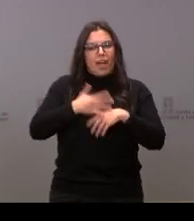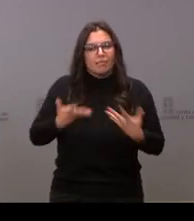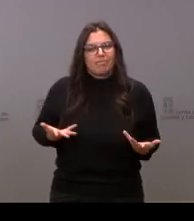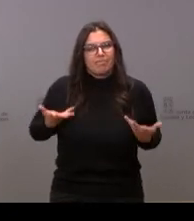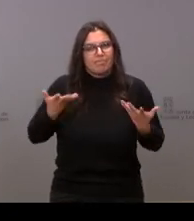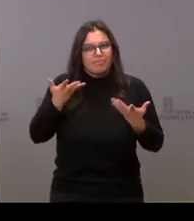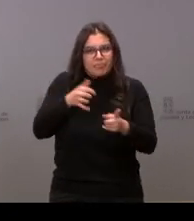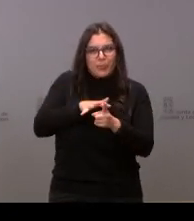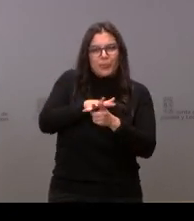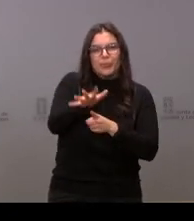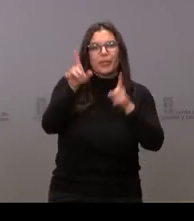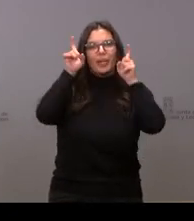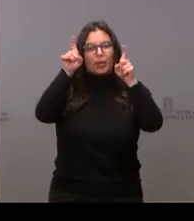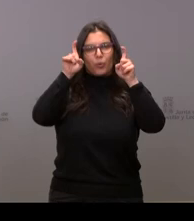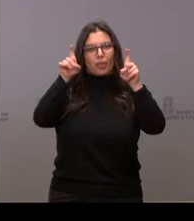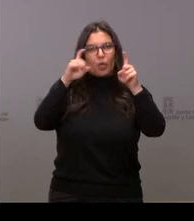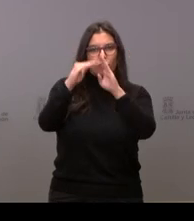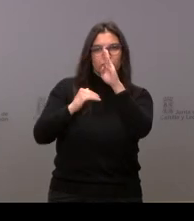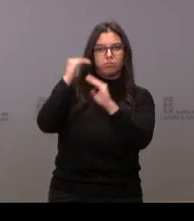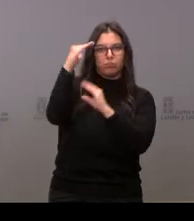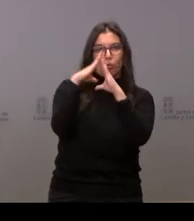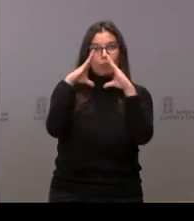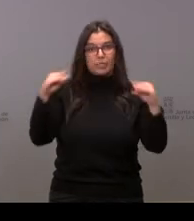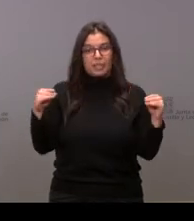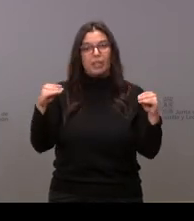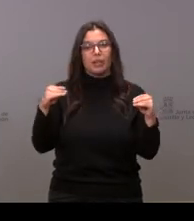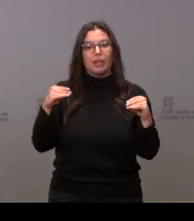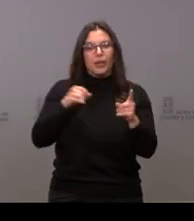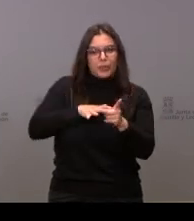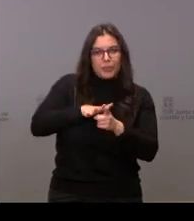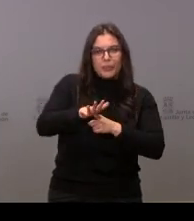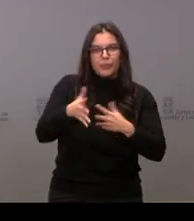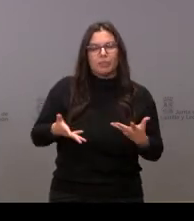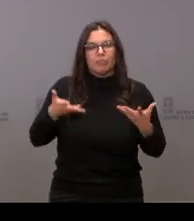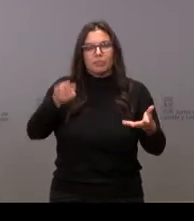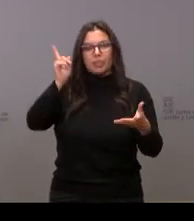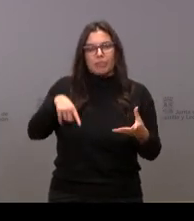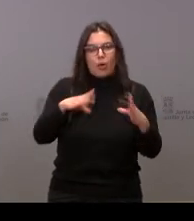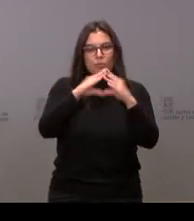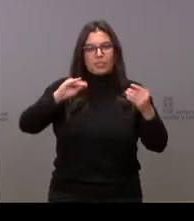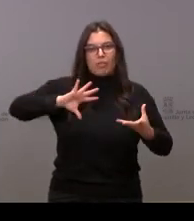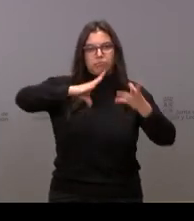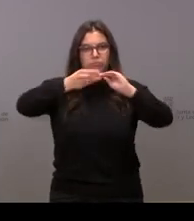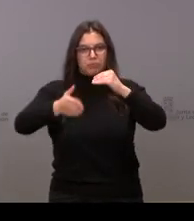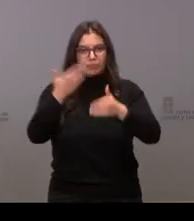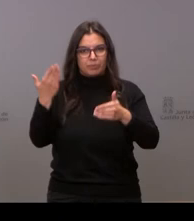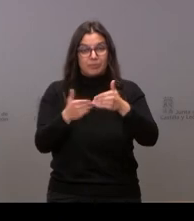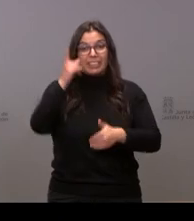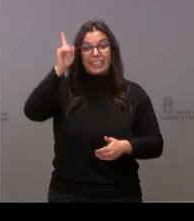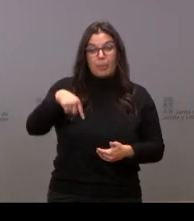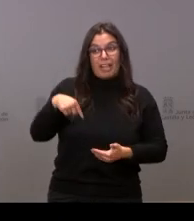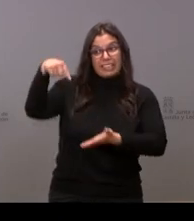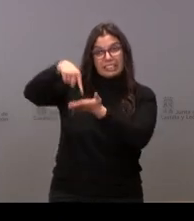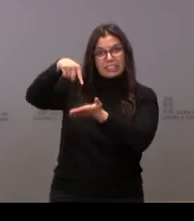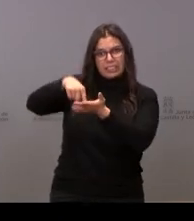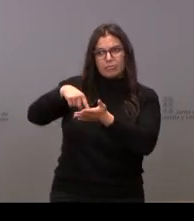a la educación universitaria, contribuir a la modernización de la universidad, a la adaptación de esas exigencias